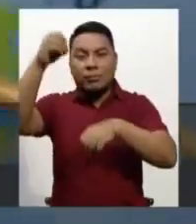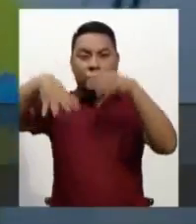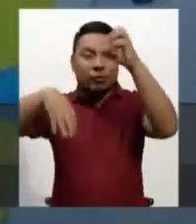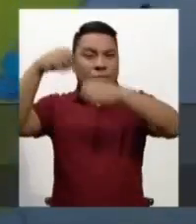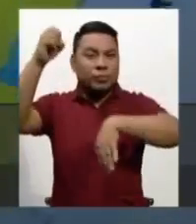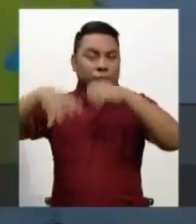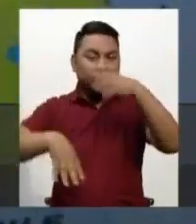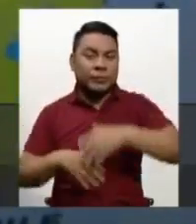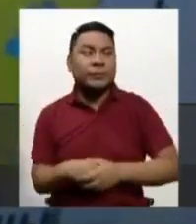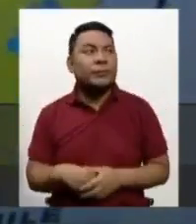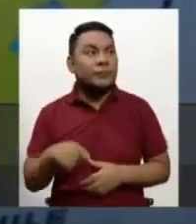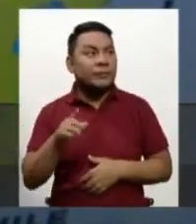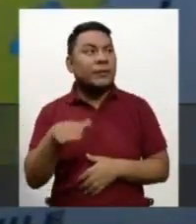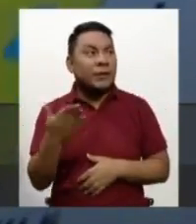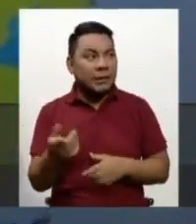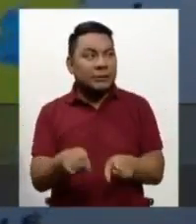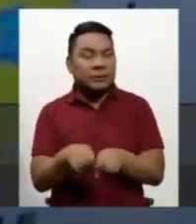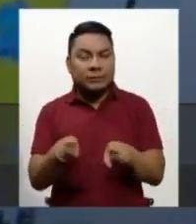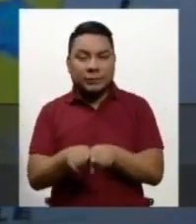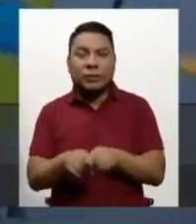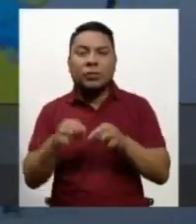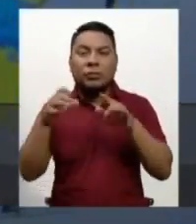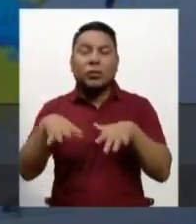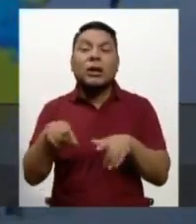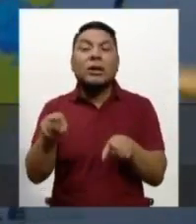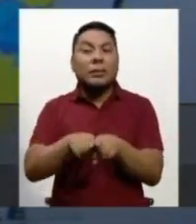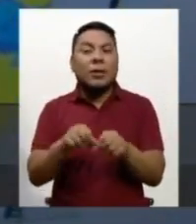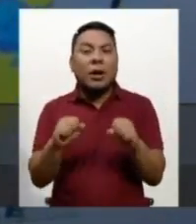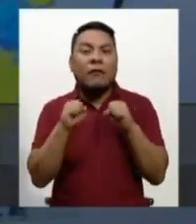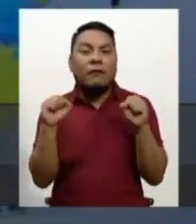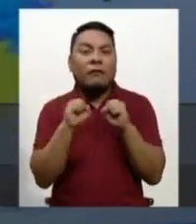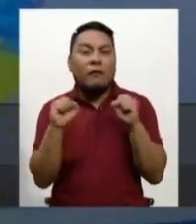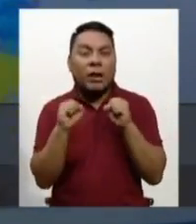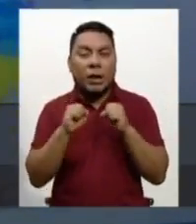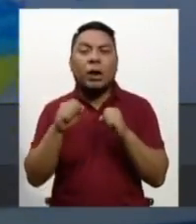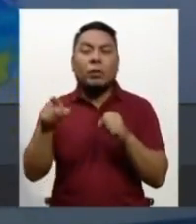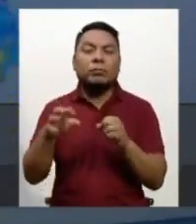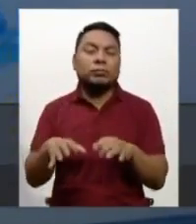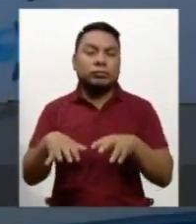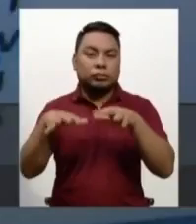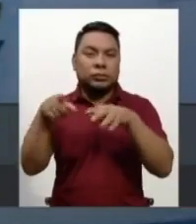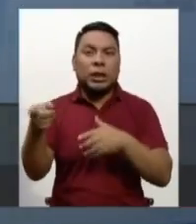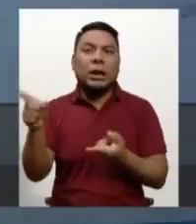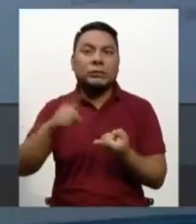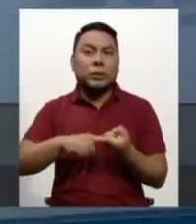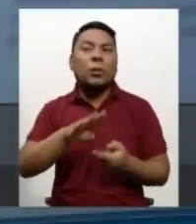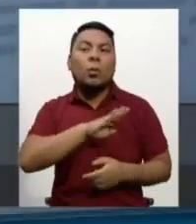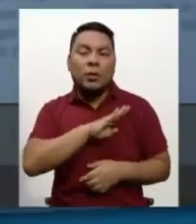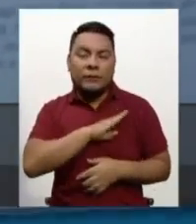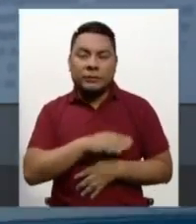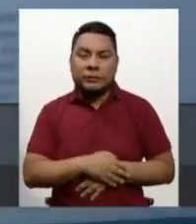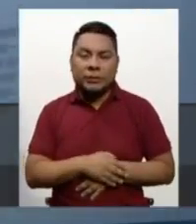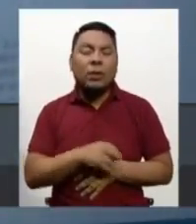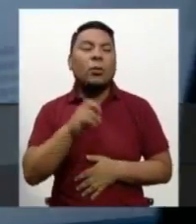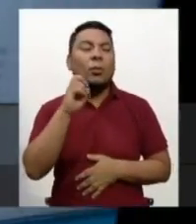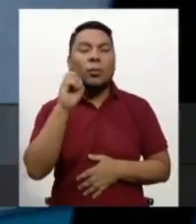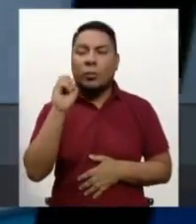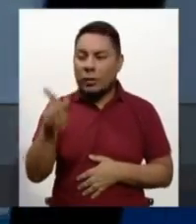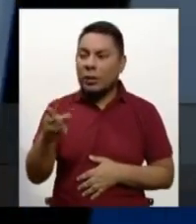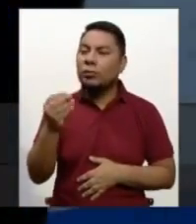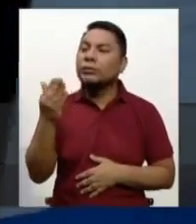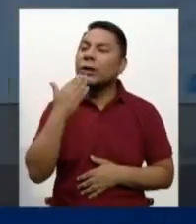4.000 metros podríamos tener nevadas, prácticamente la zona sur que está vigente hasta el día jueves. Perfecto, muchísimas gracias